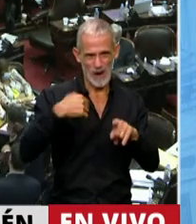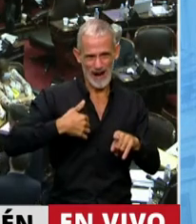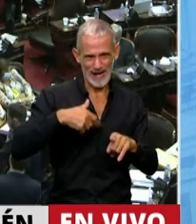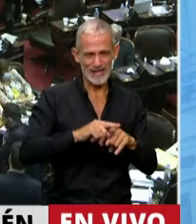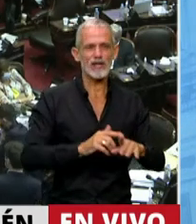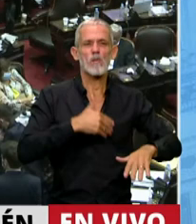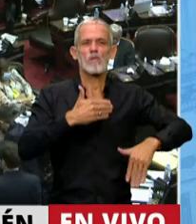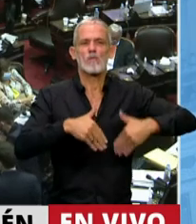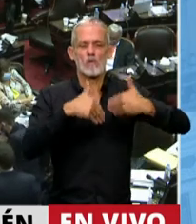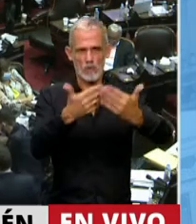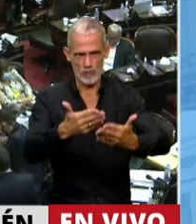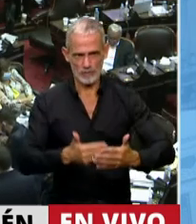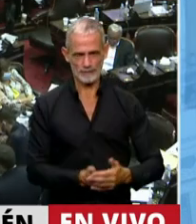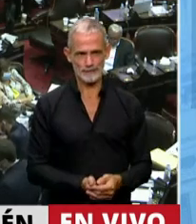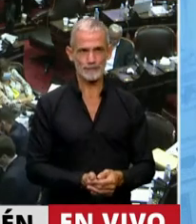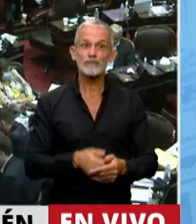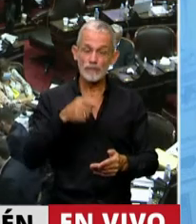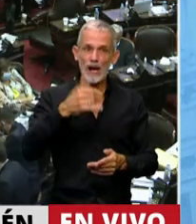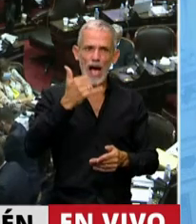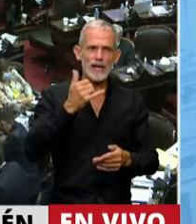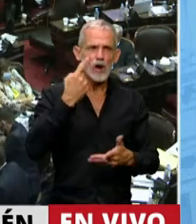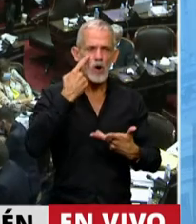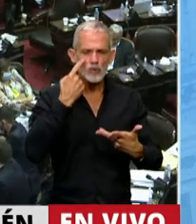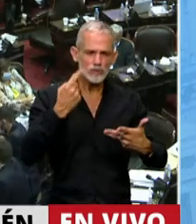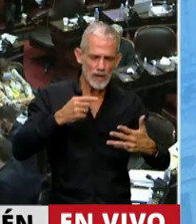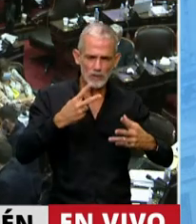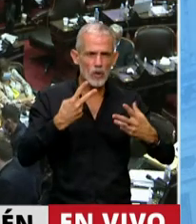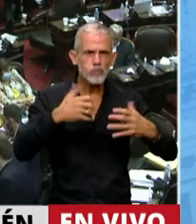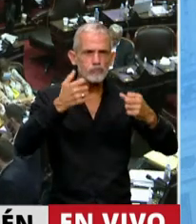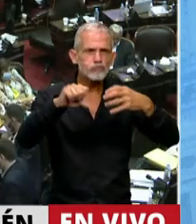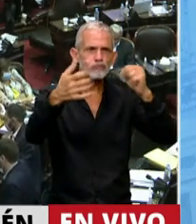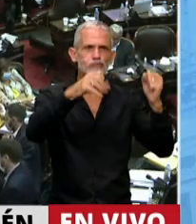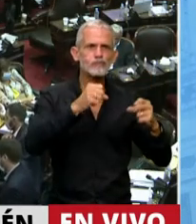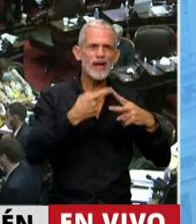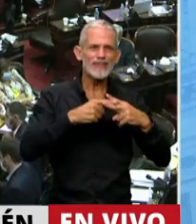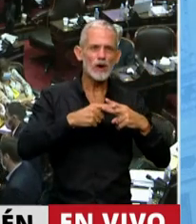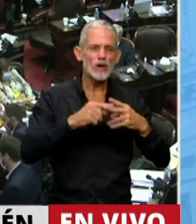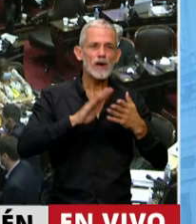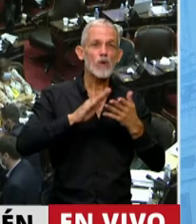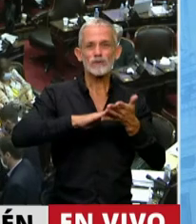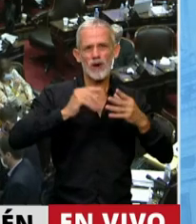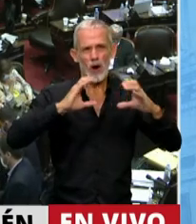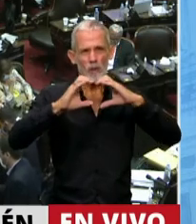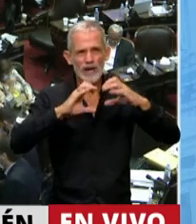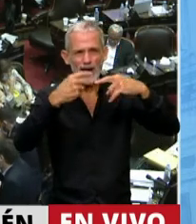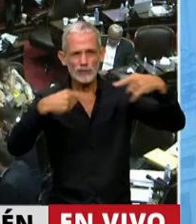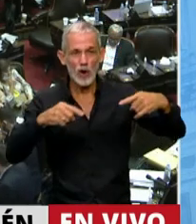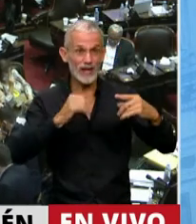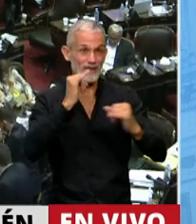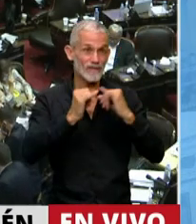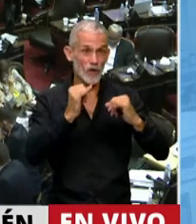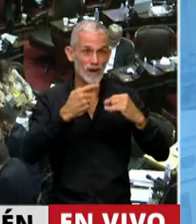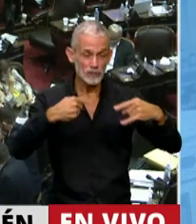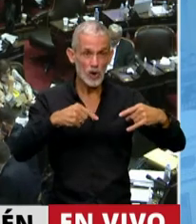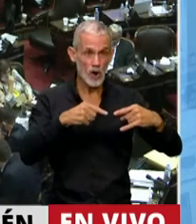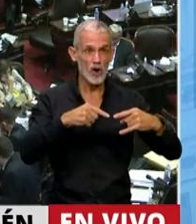como el nuestro, que encuentran en el conocimiento y en las nuevas tecnologías de la comunicación y de la información